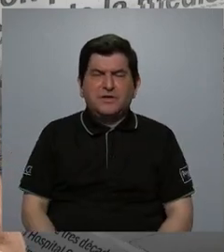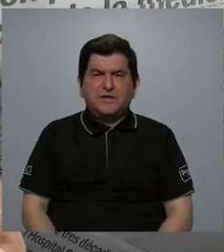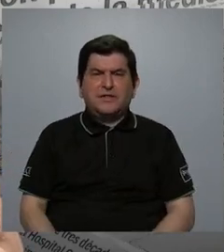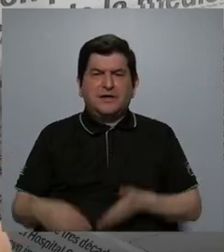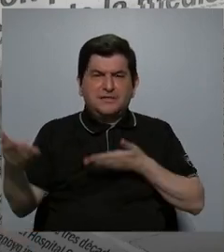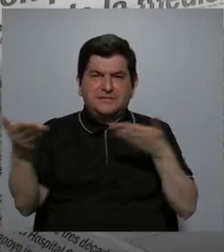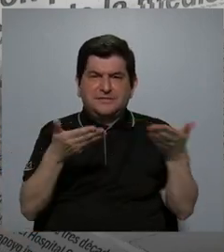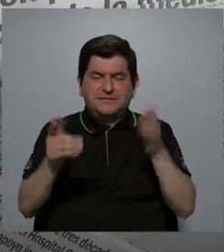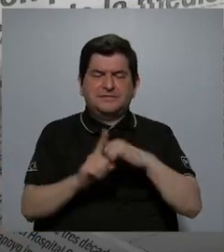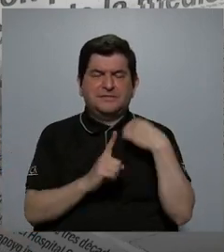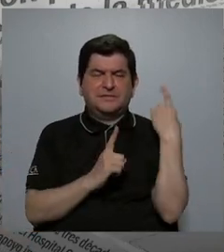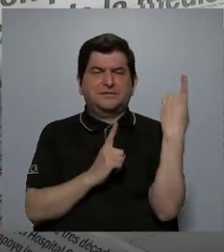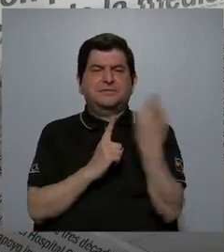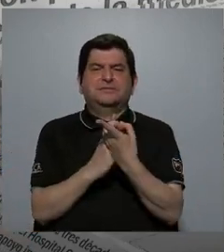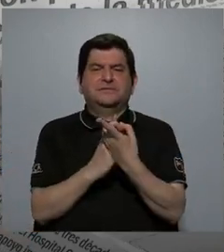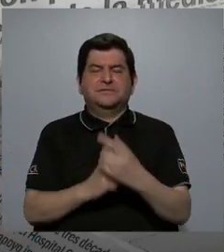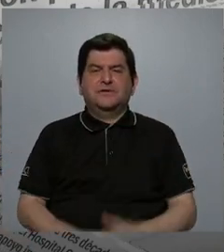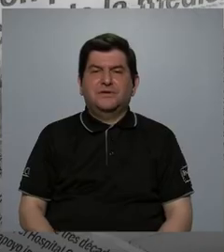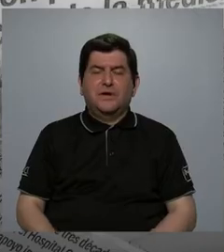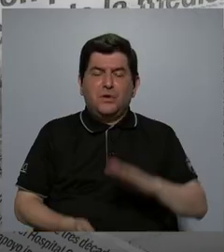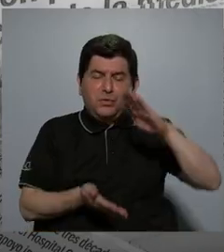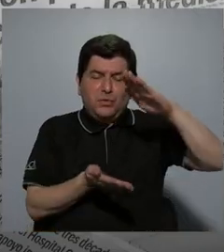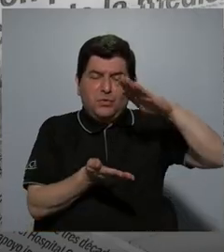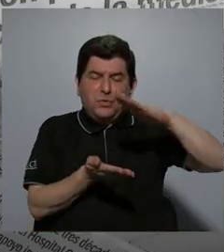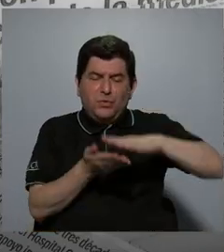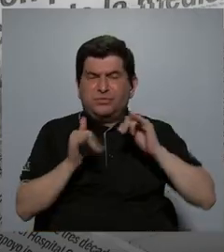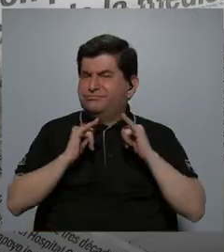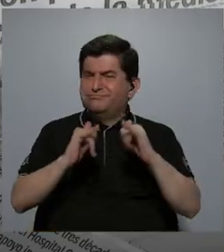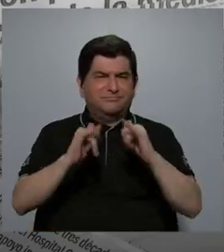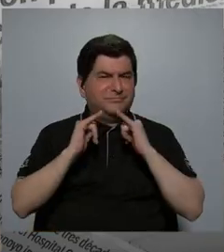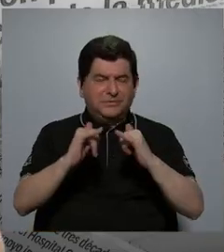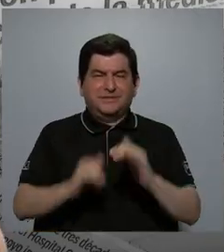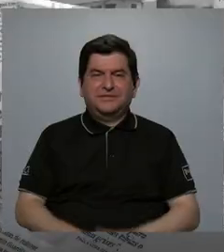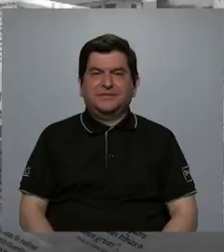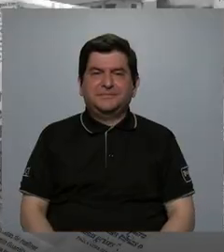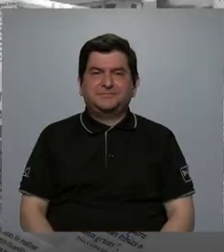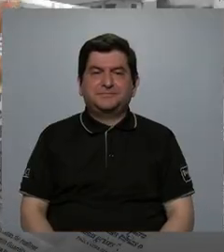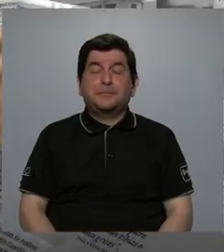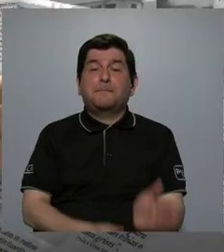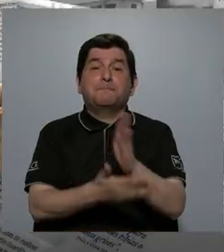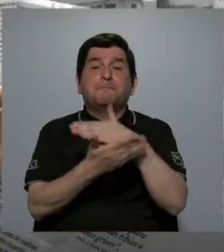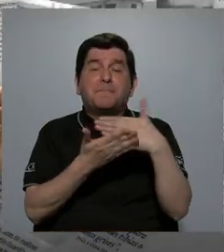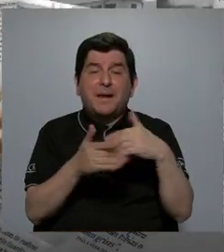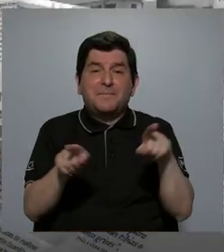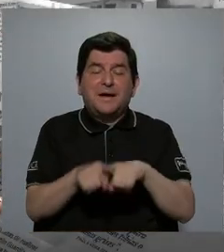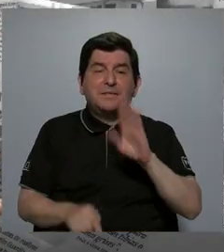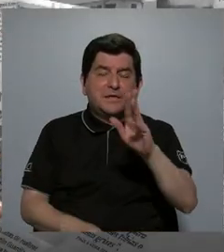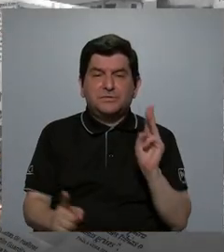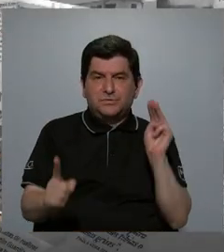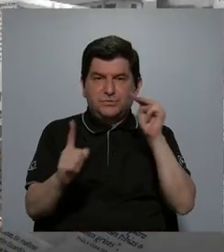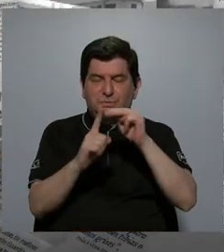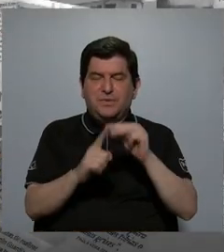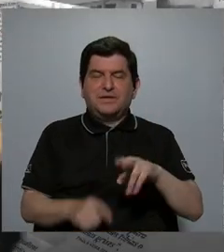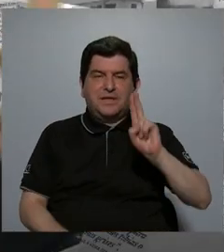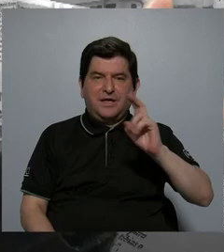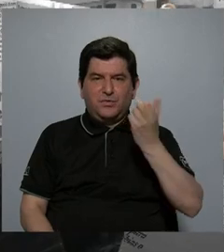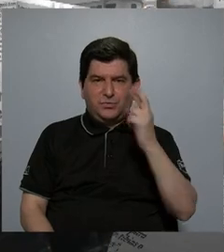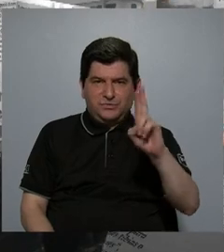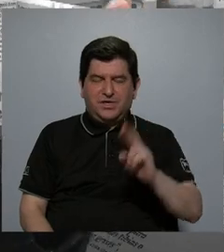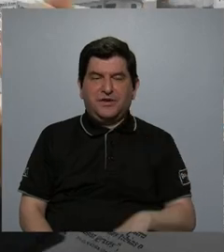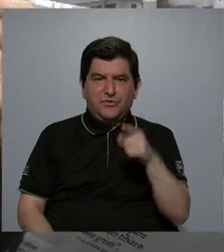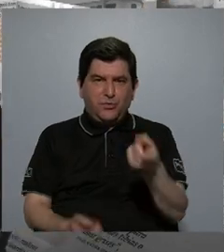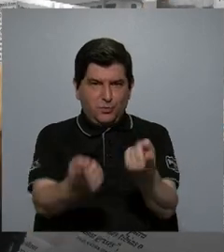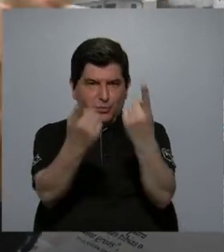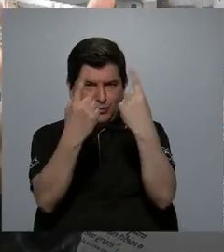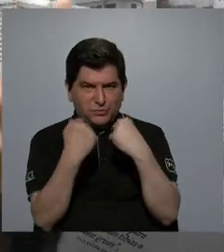manera, al servicio en la sociedad para que se reduzcan esas desigualdades, que son muchas. Y parte de eso es su misión en la Universidad de Costa Rica. Usted ha